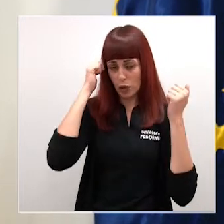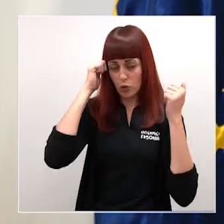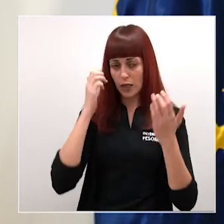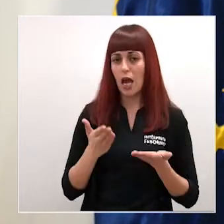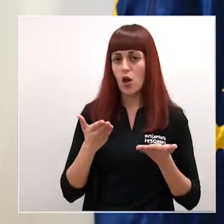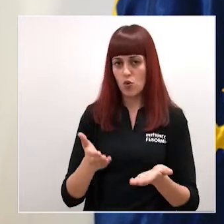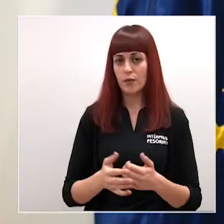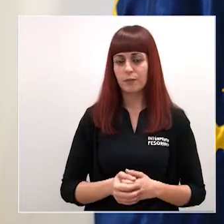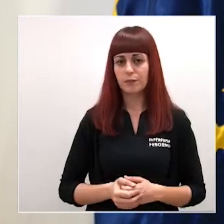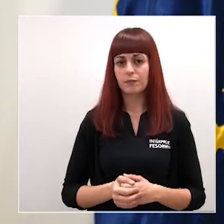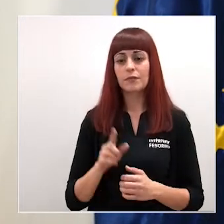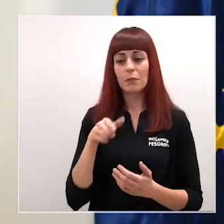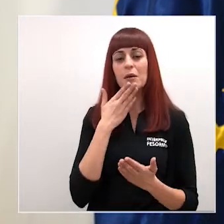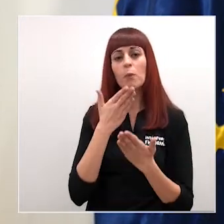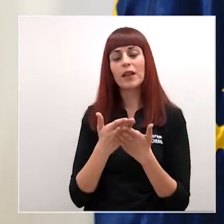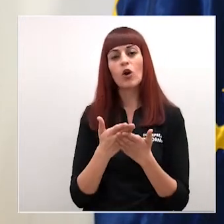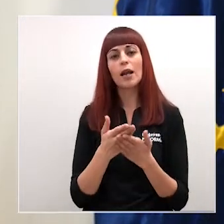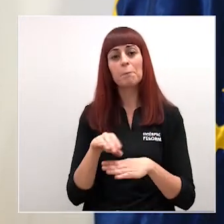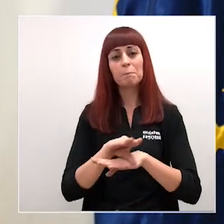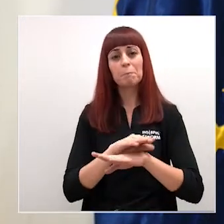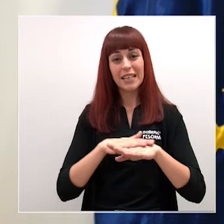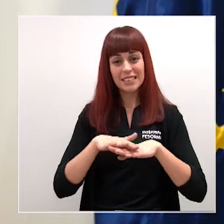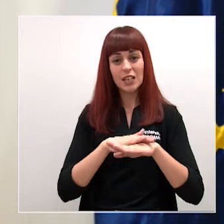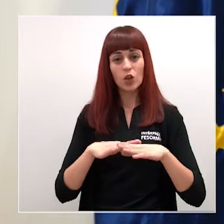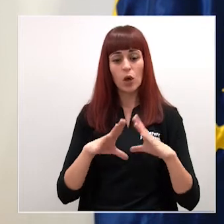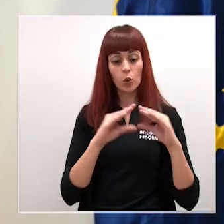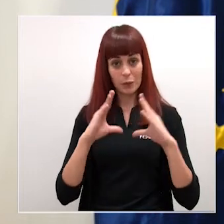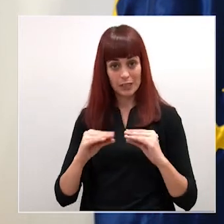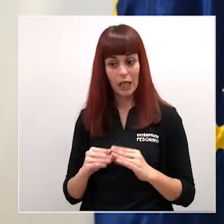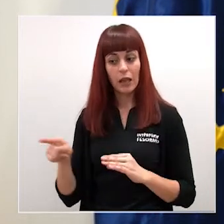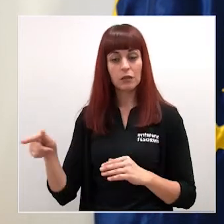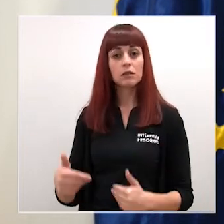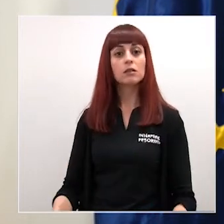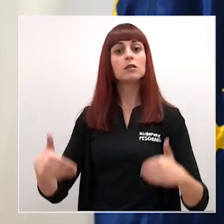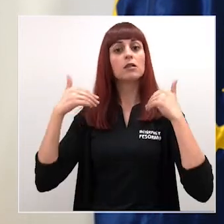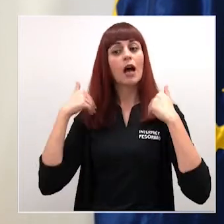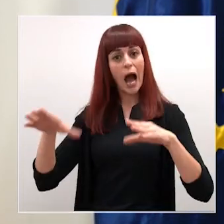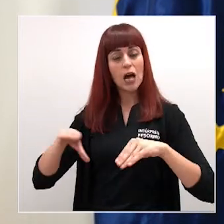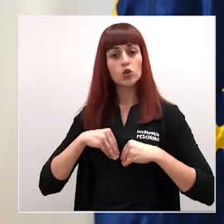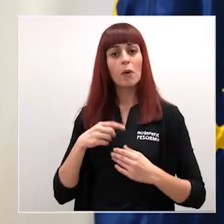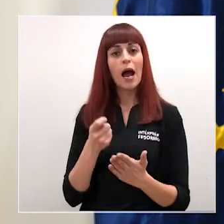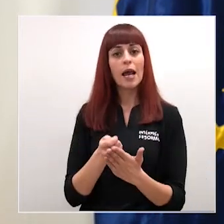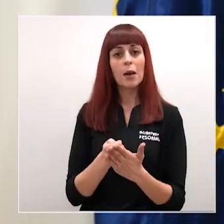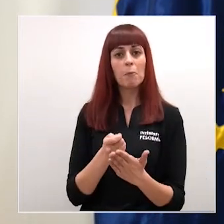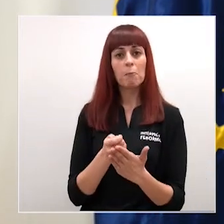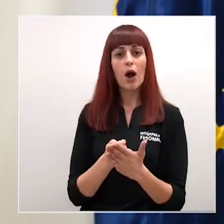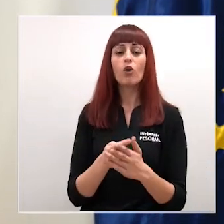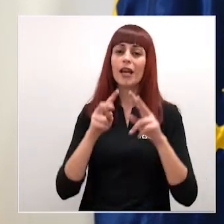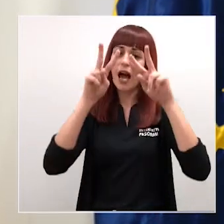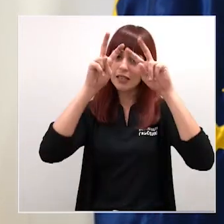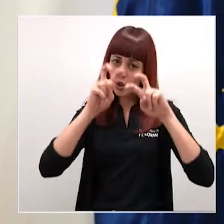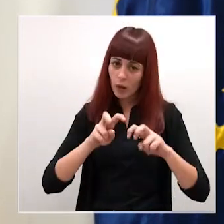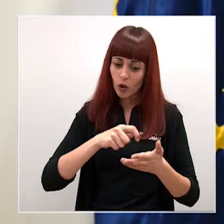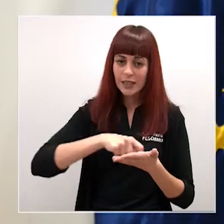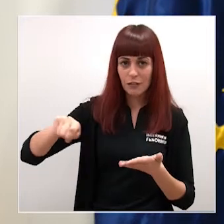se ha solicitado al Ministerio de Universidades que haga frente al pago del sexenio de innovación y transferencia